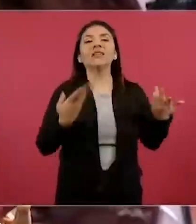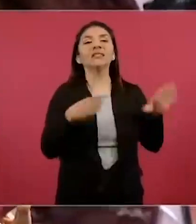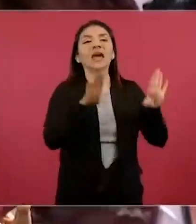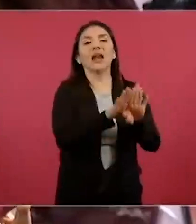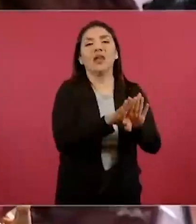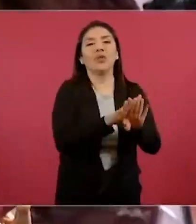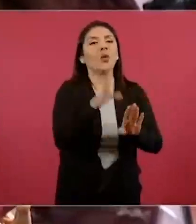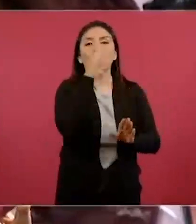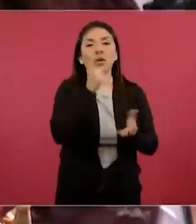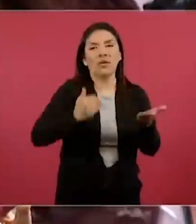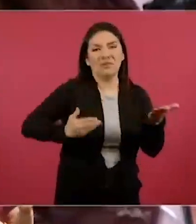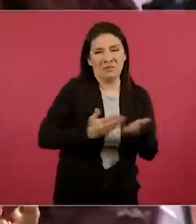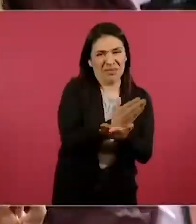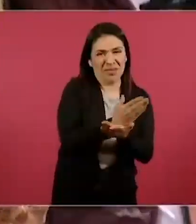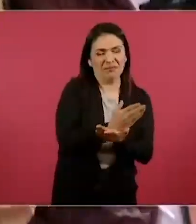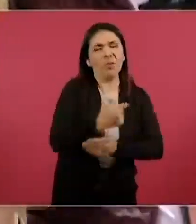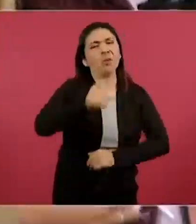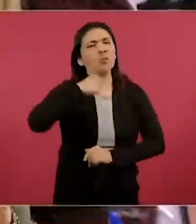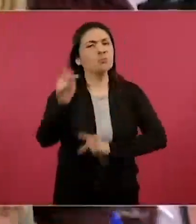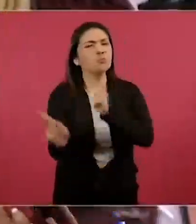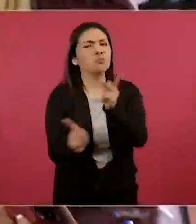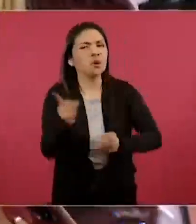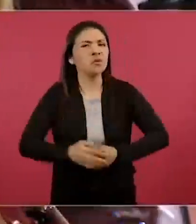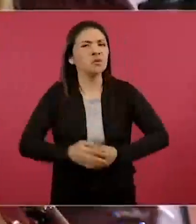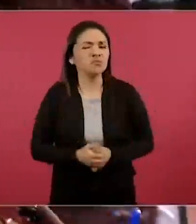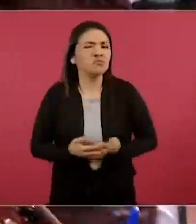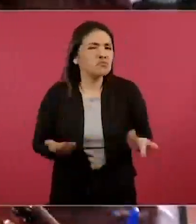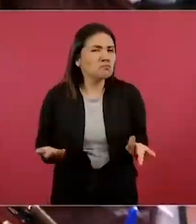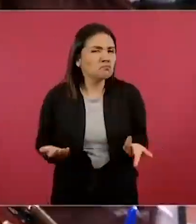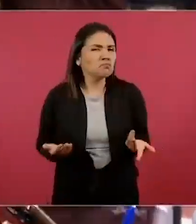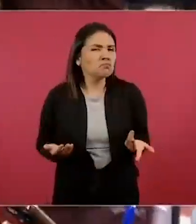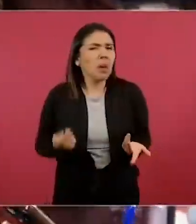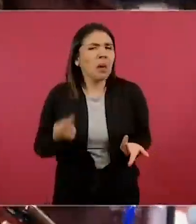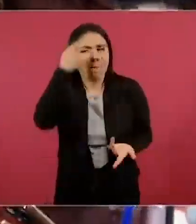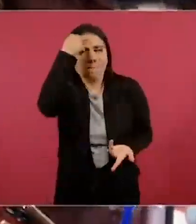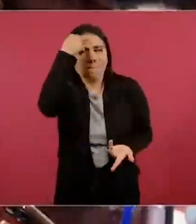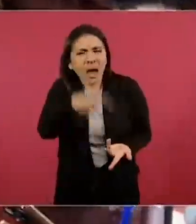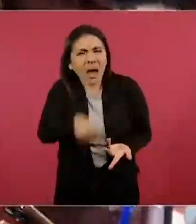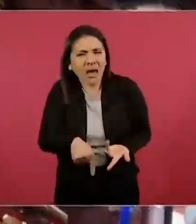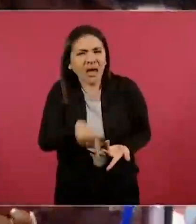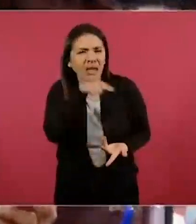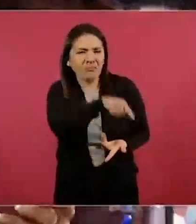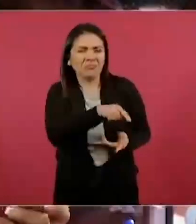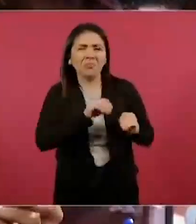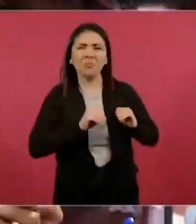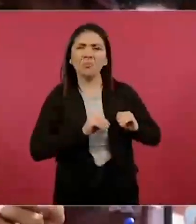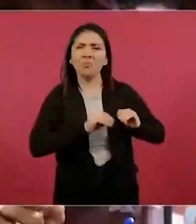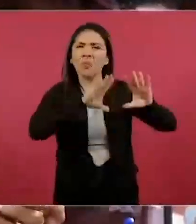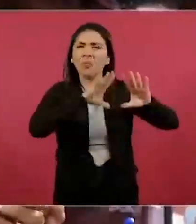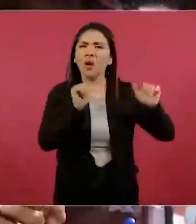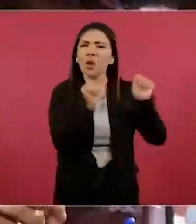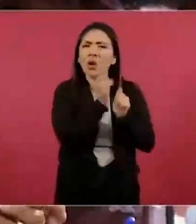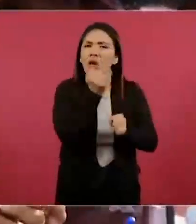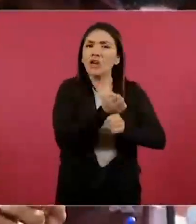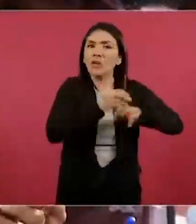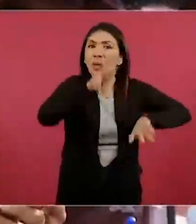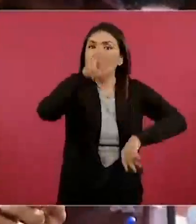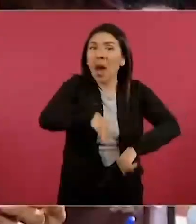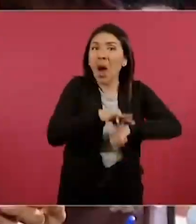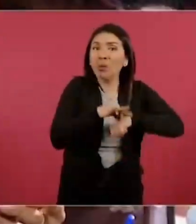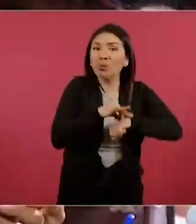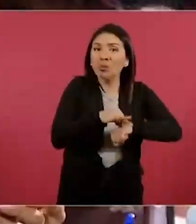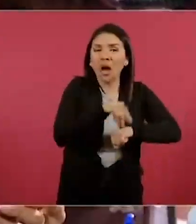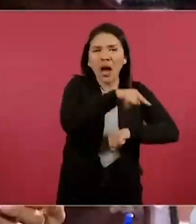generales. Entonces mi pregunta es, ¿para qué? No es porque es, ¿para qué dejar un sistema con información real, aunque